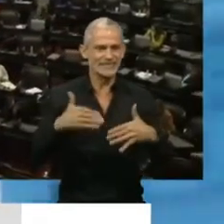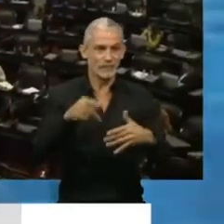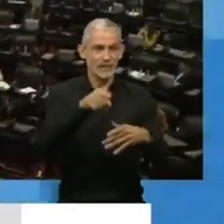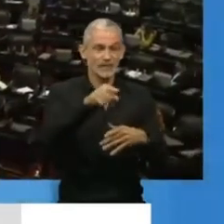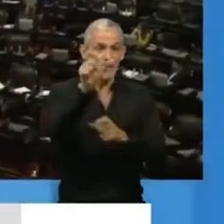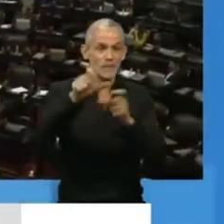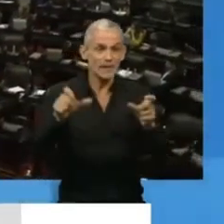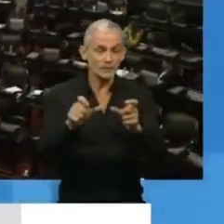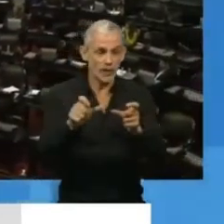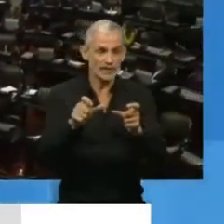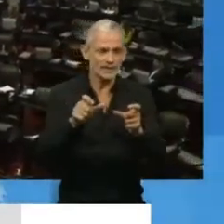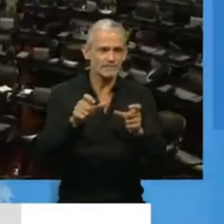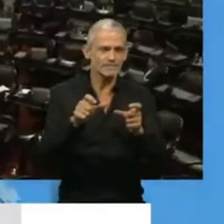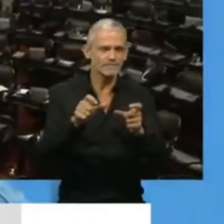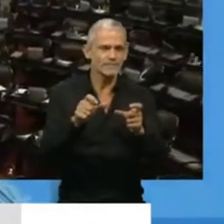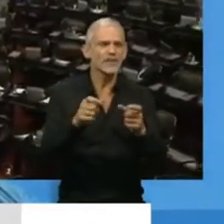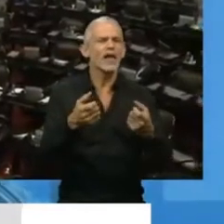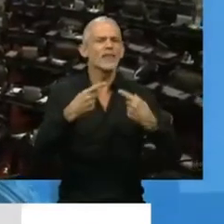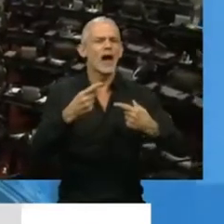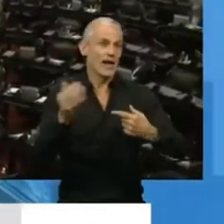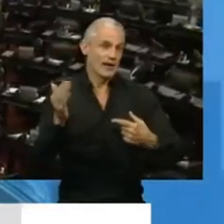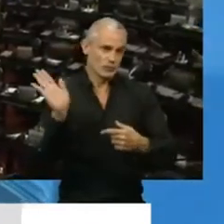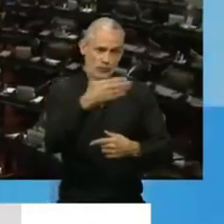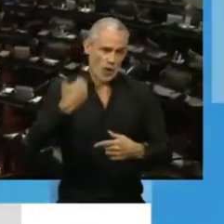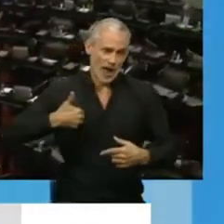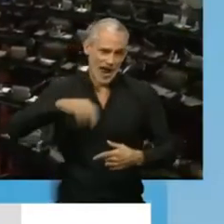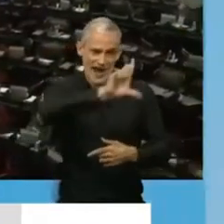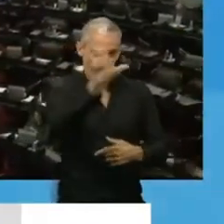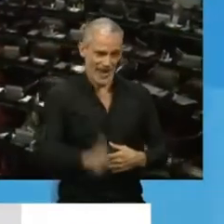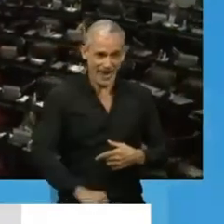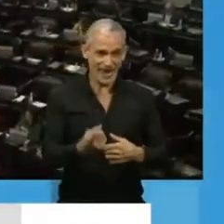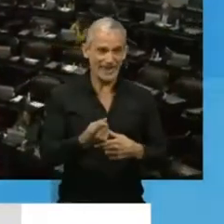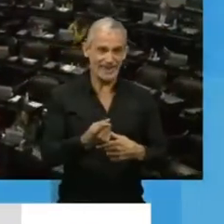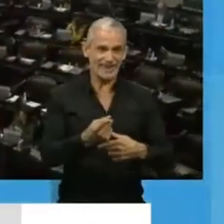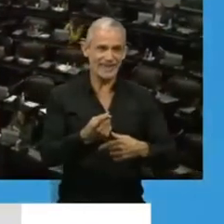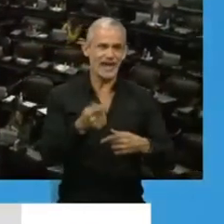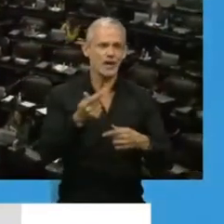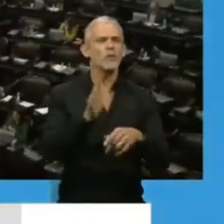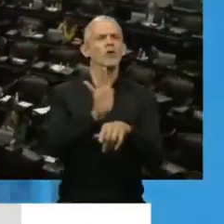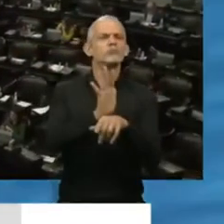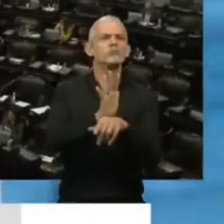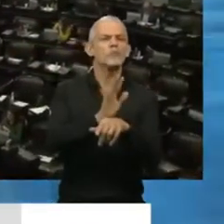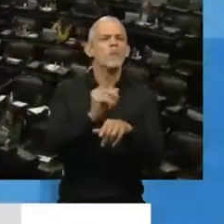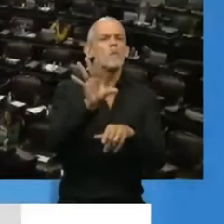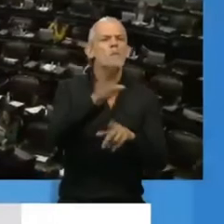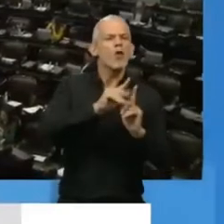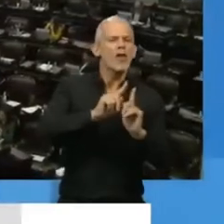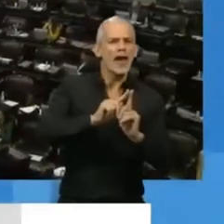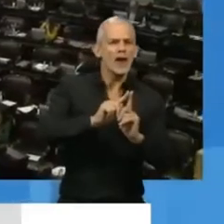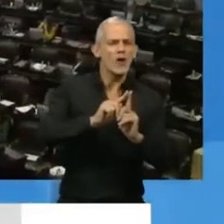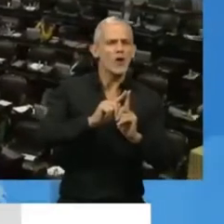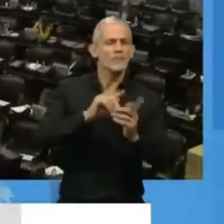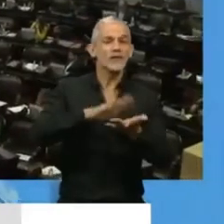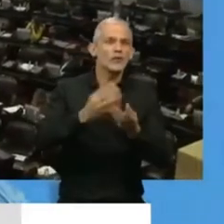permitido y creo que tienen que ver mucho en que hoy la República Argentina es puesta como modelo, como ejemplo, en el